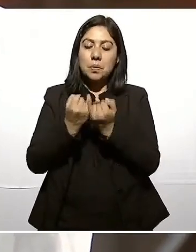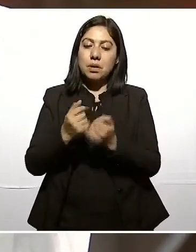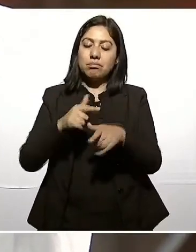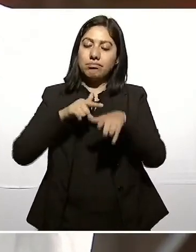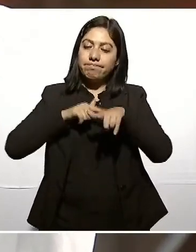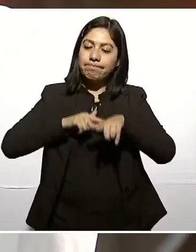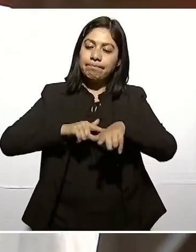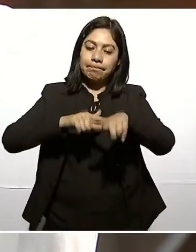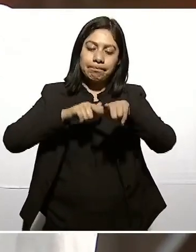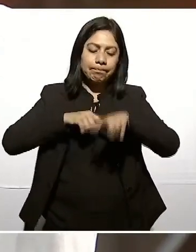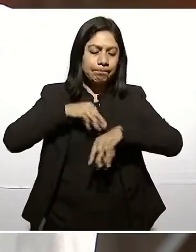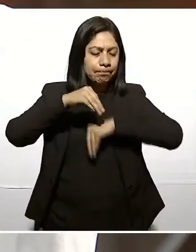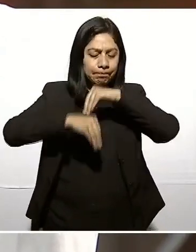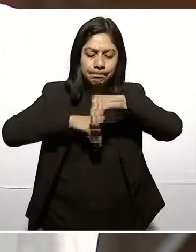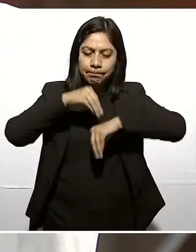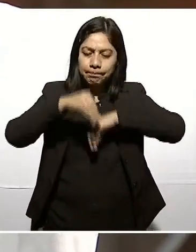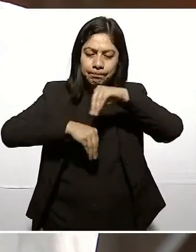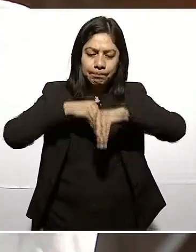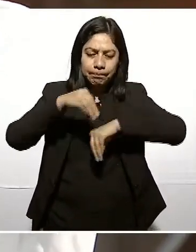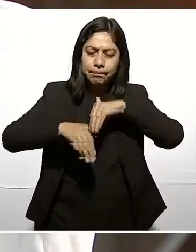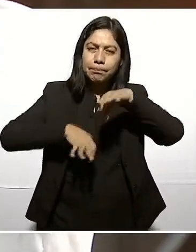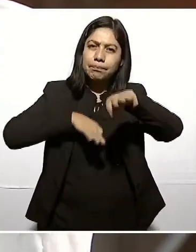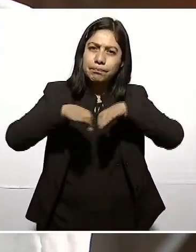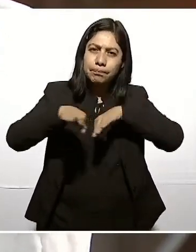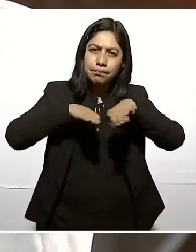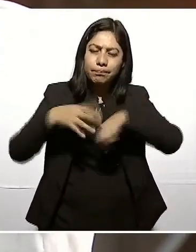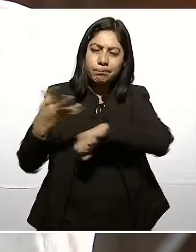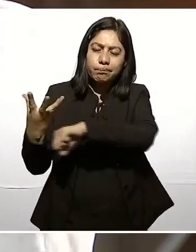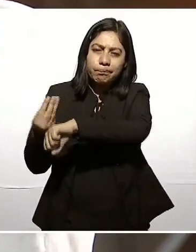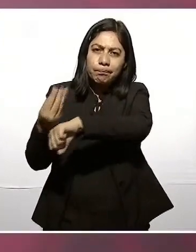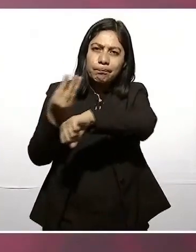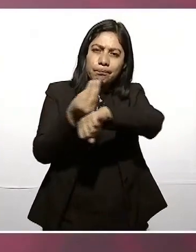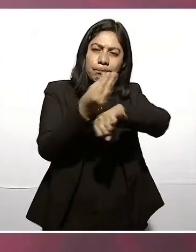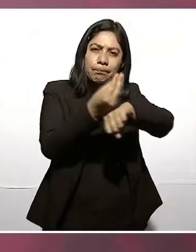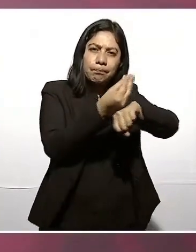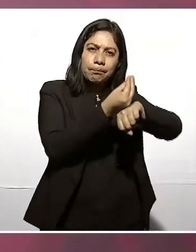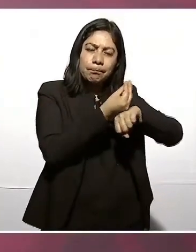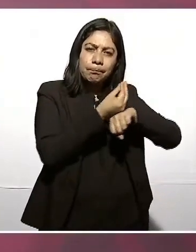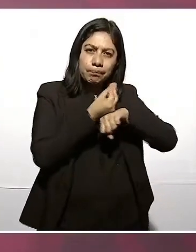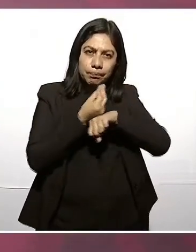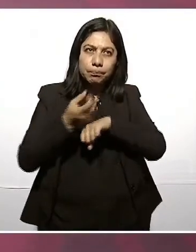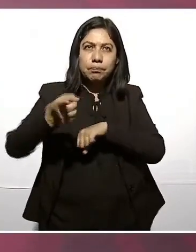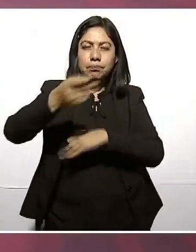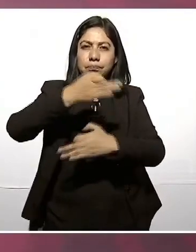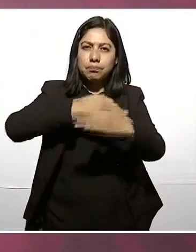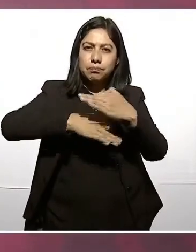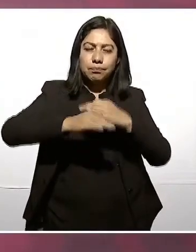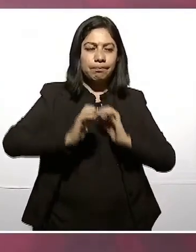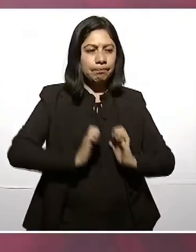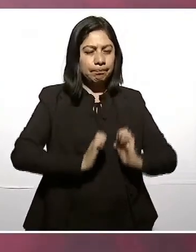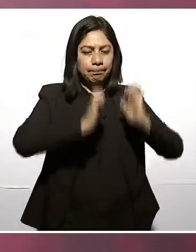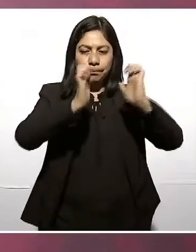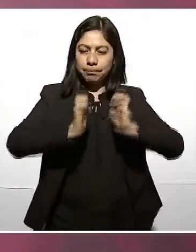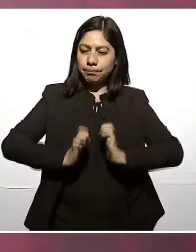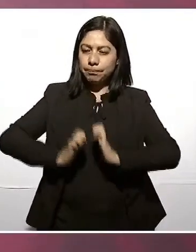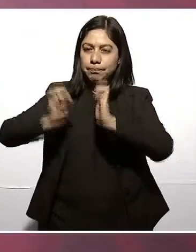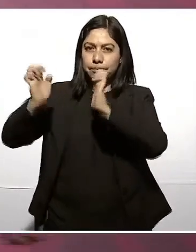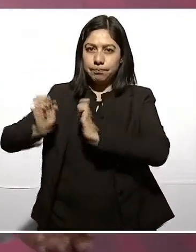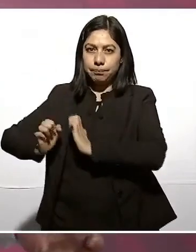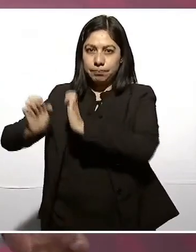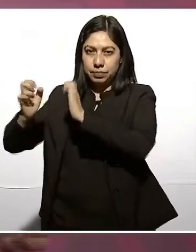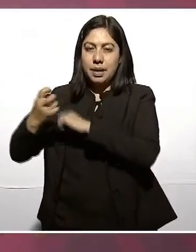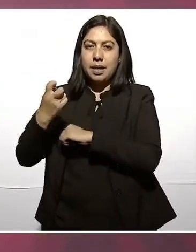toda la labor de reconstrucción de estos edificios, porque